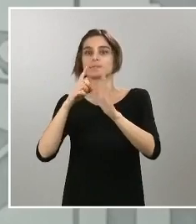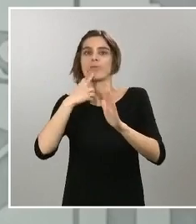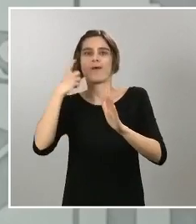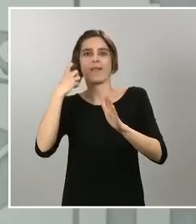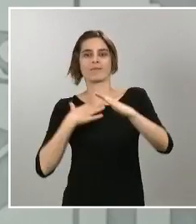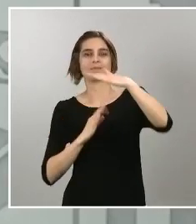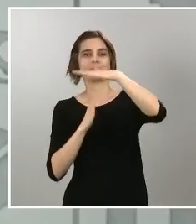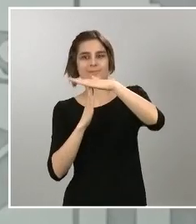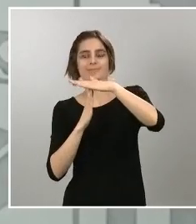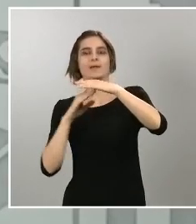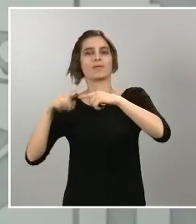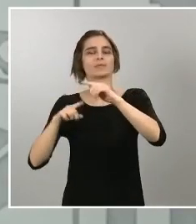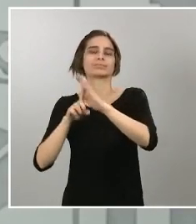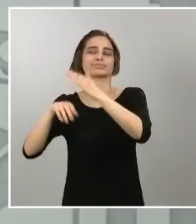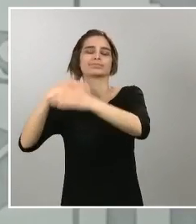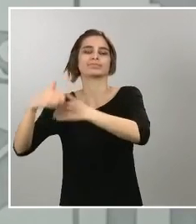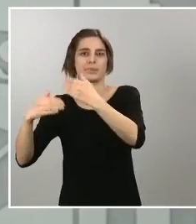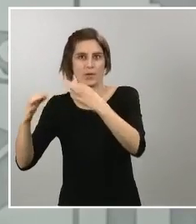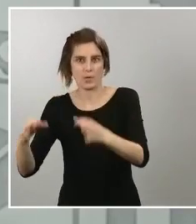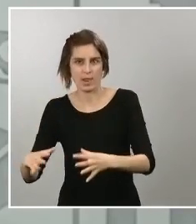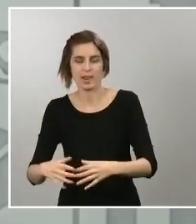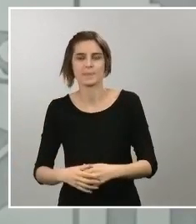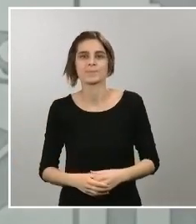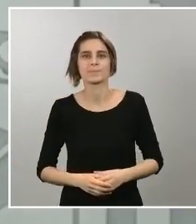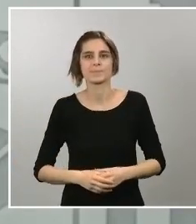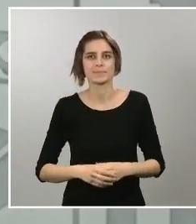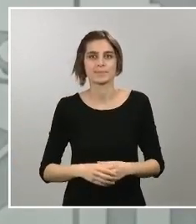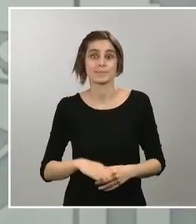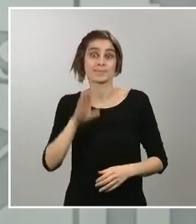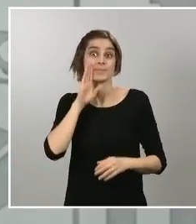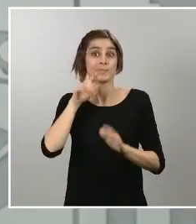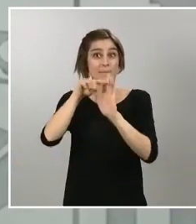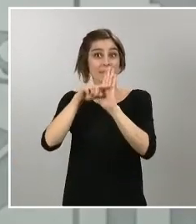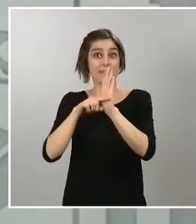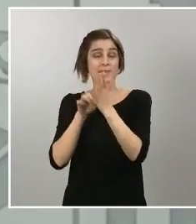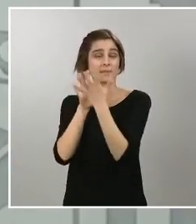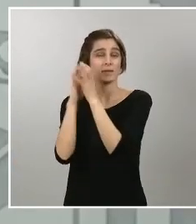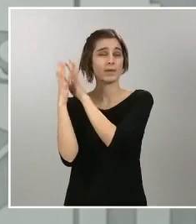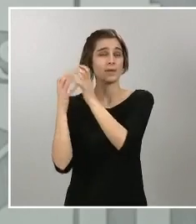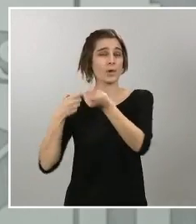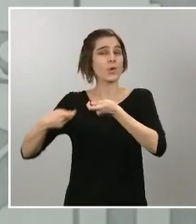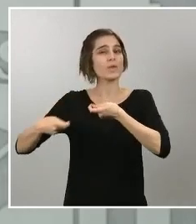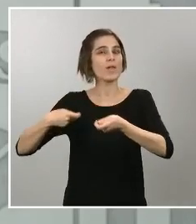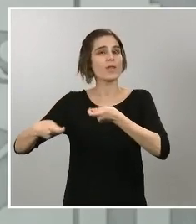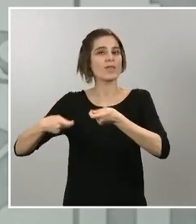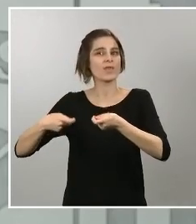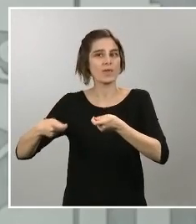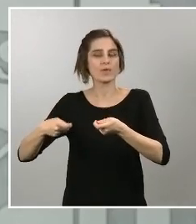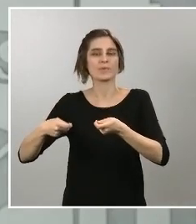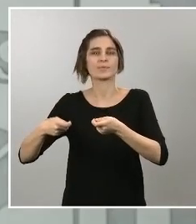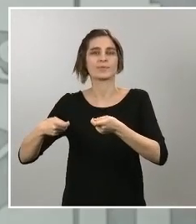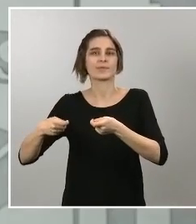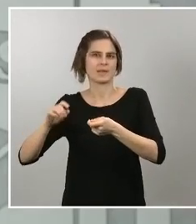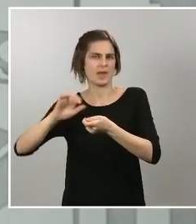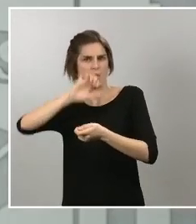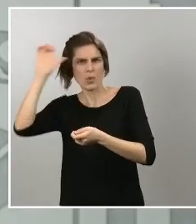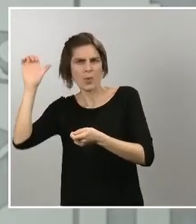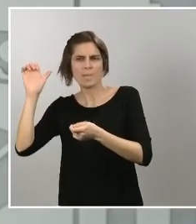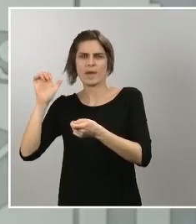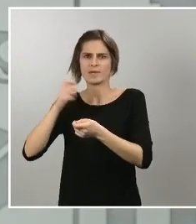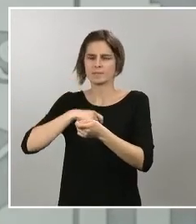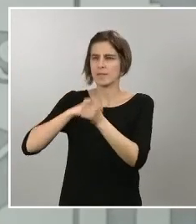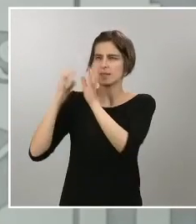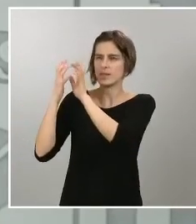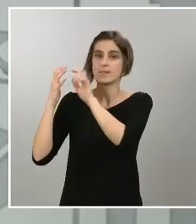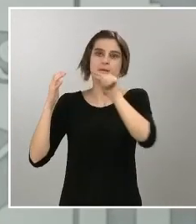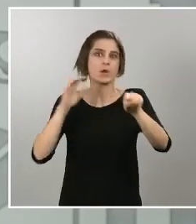coordinación que comento se hacen más intensas con la totalidad de las comunidades autónomas. El sistema sanitario, en este